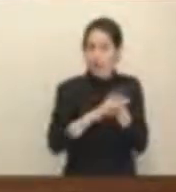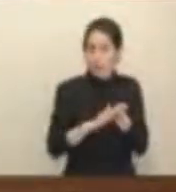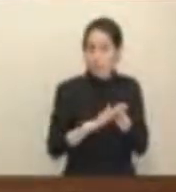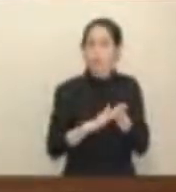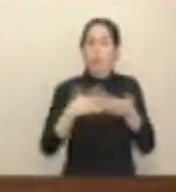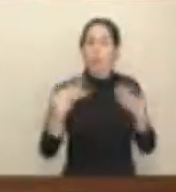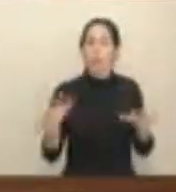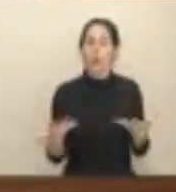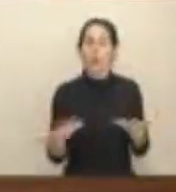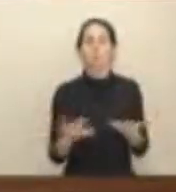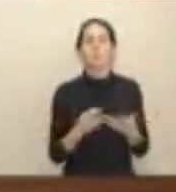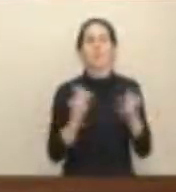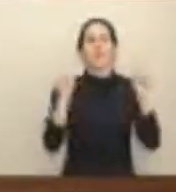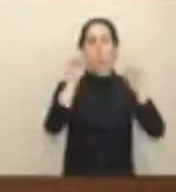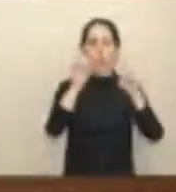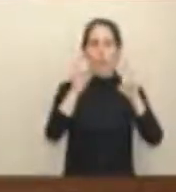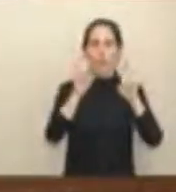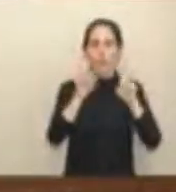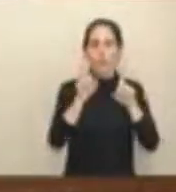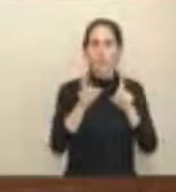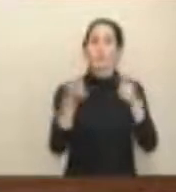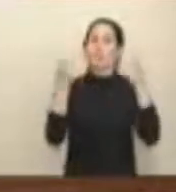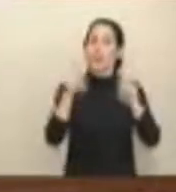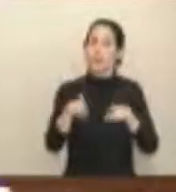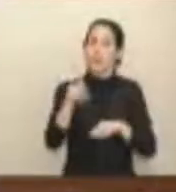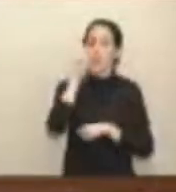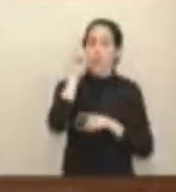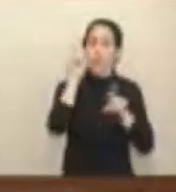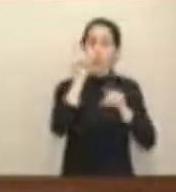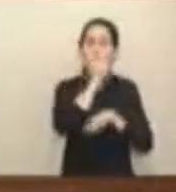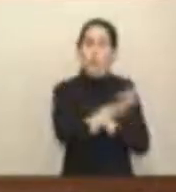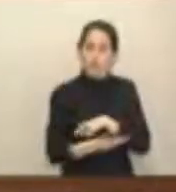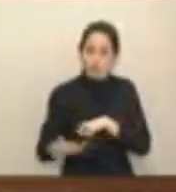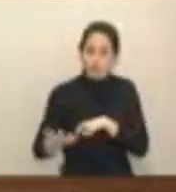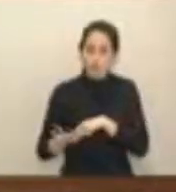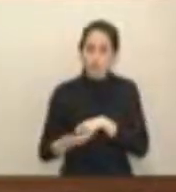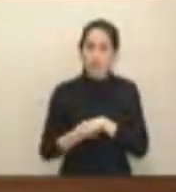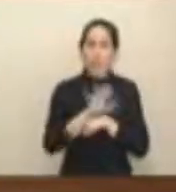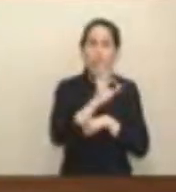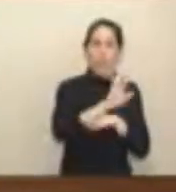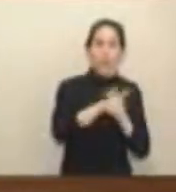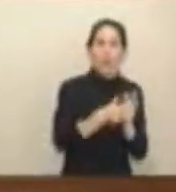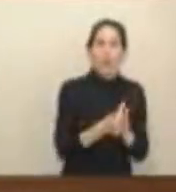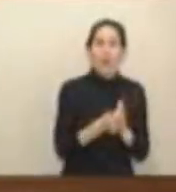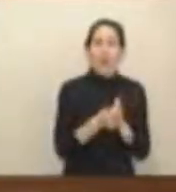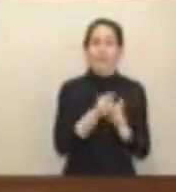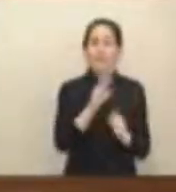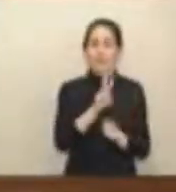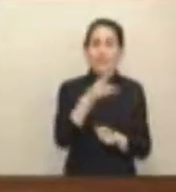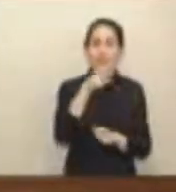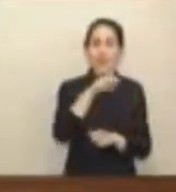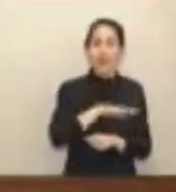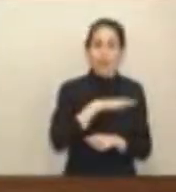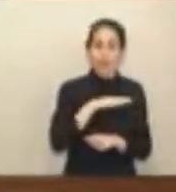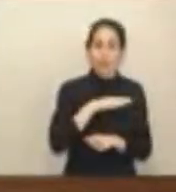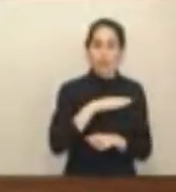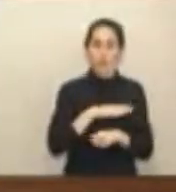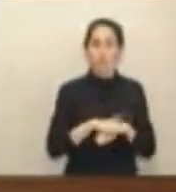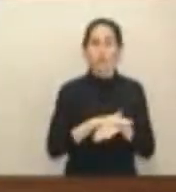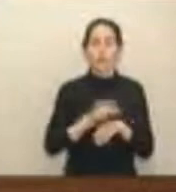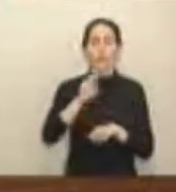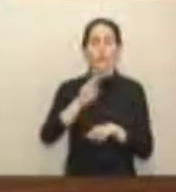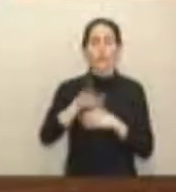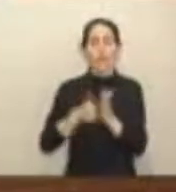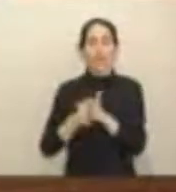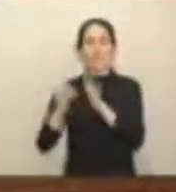es la educación, también la educación infantil, no solamente de 3 a 6 años, sino también de 0 a 3, que lo iba a